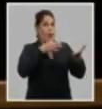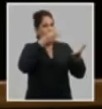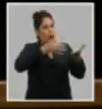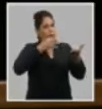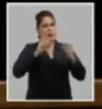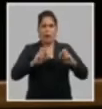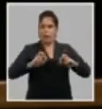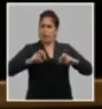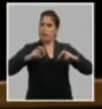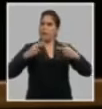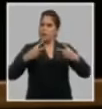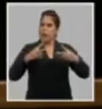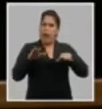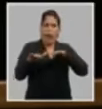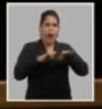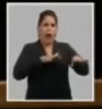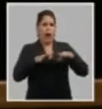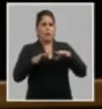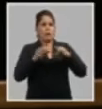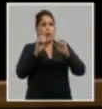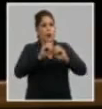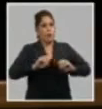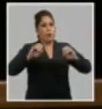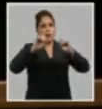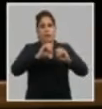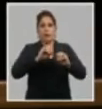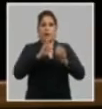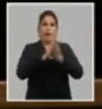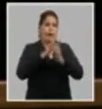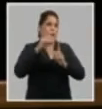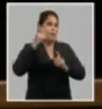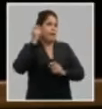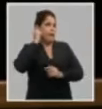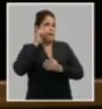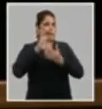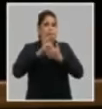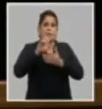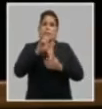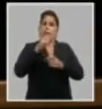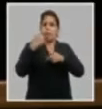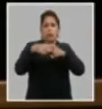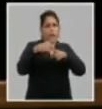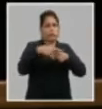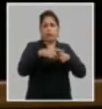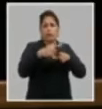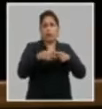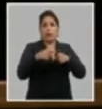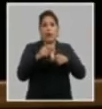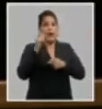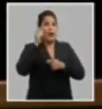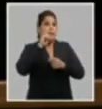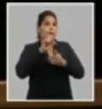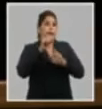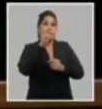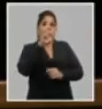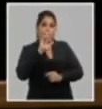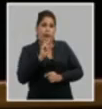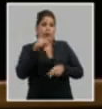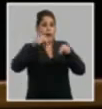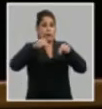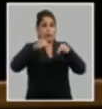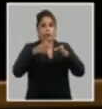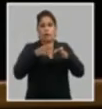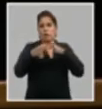a revitalizar el accionar de las organizaciones de masas en todas en las esferas de la sociedad y actualizar su